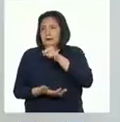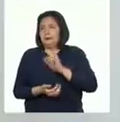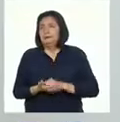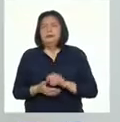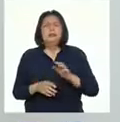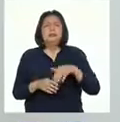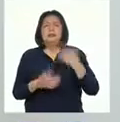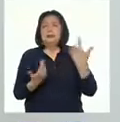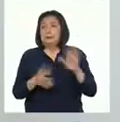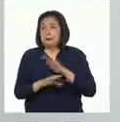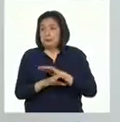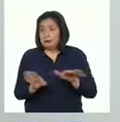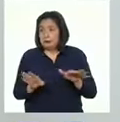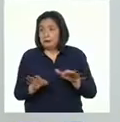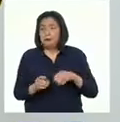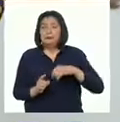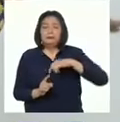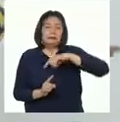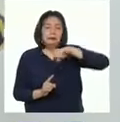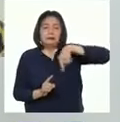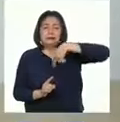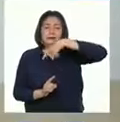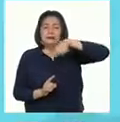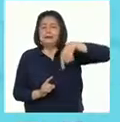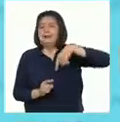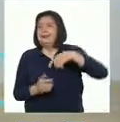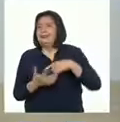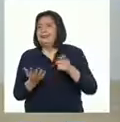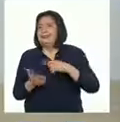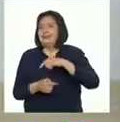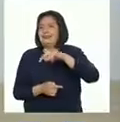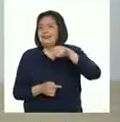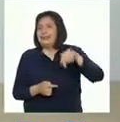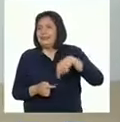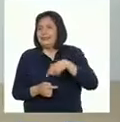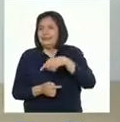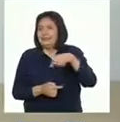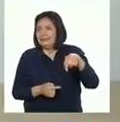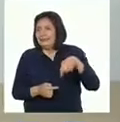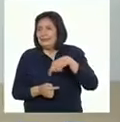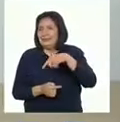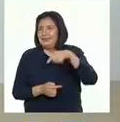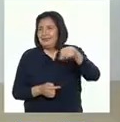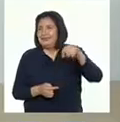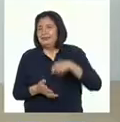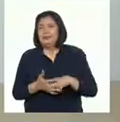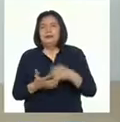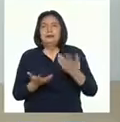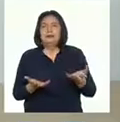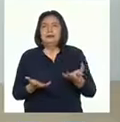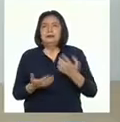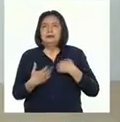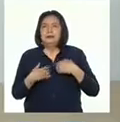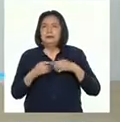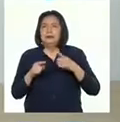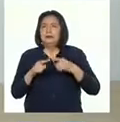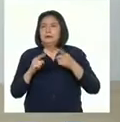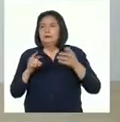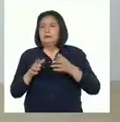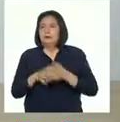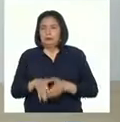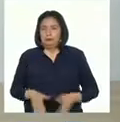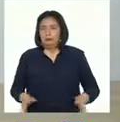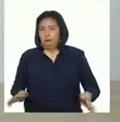Y para terminar voy a girar como si estuviese planeando y guardo mis alas de